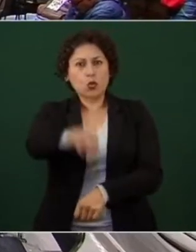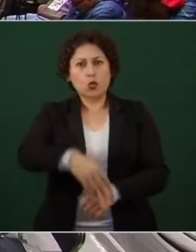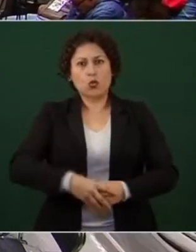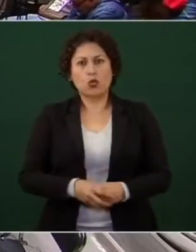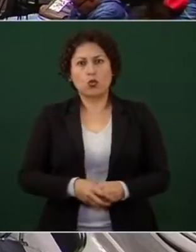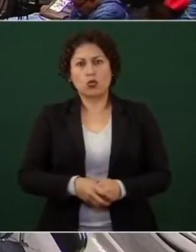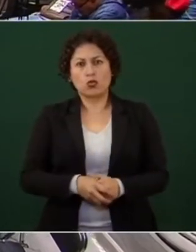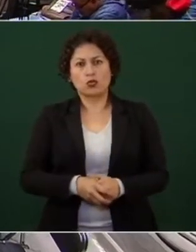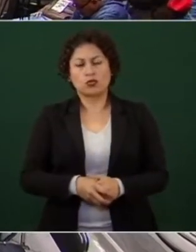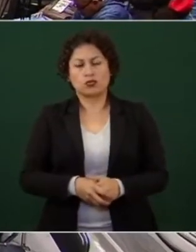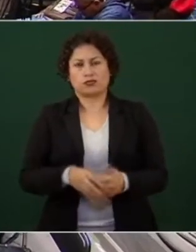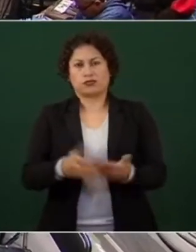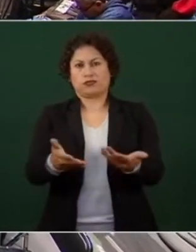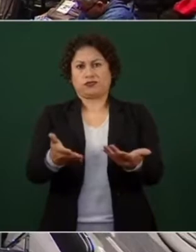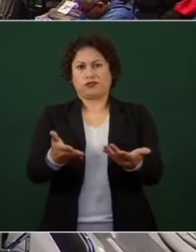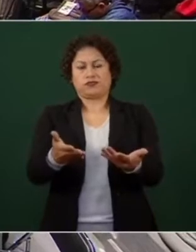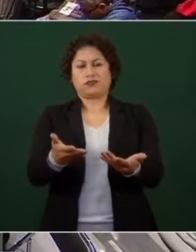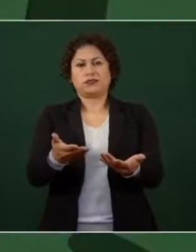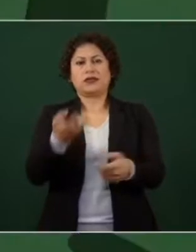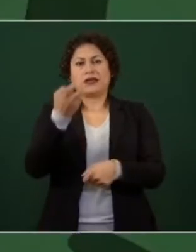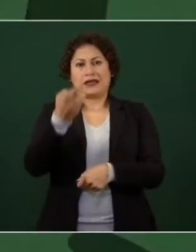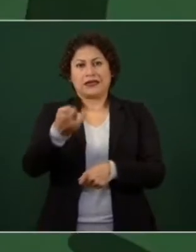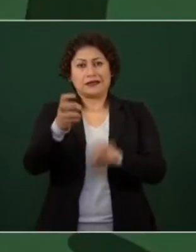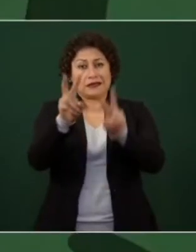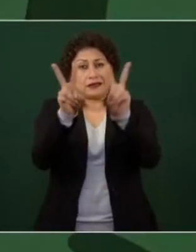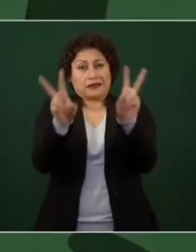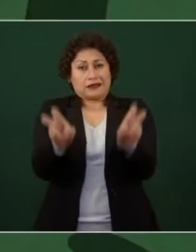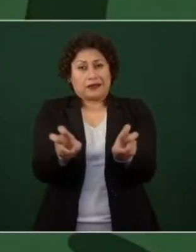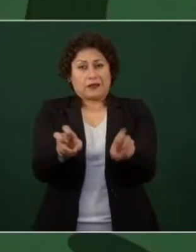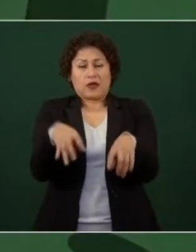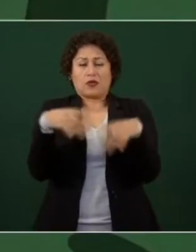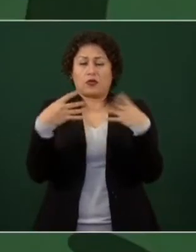es un asunto delicadísimo